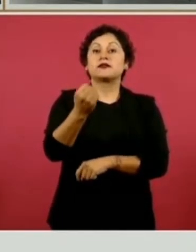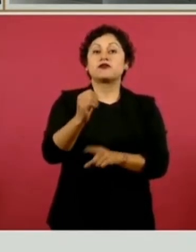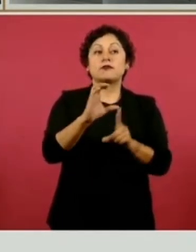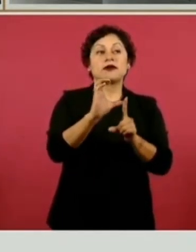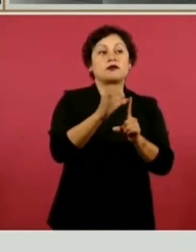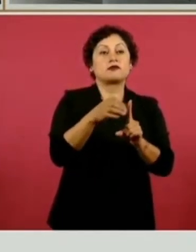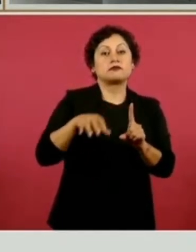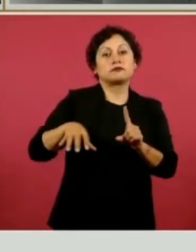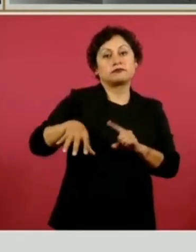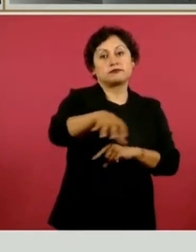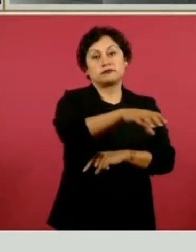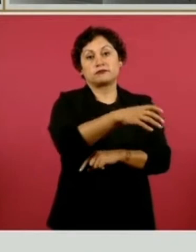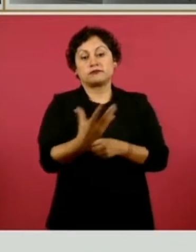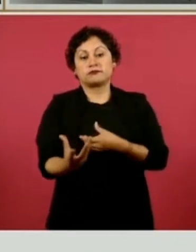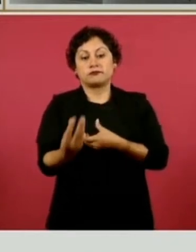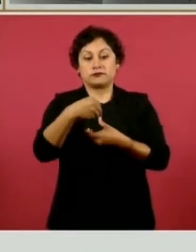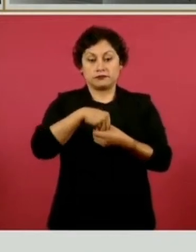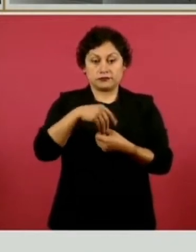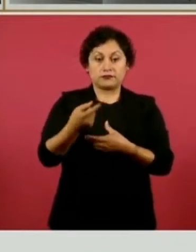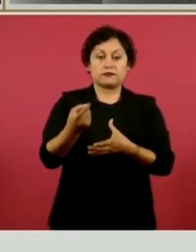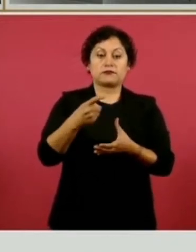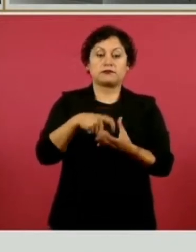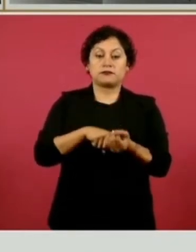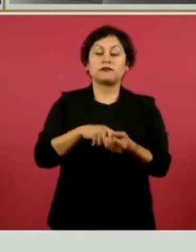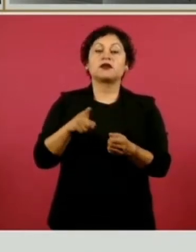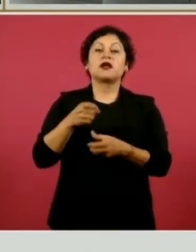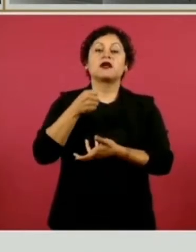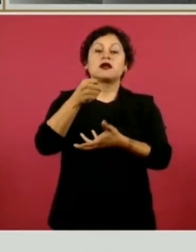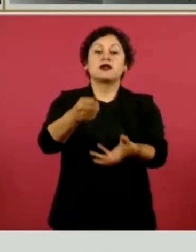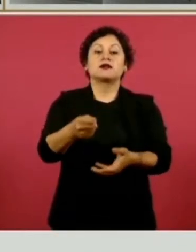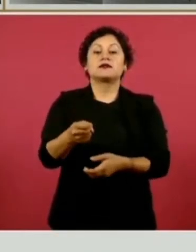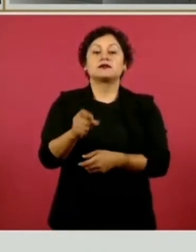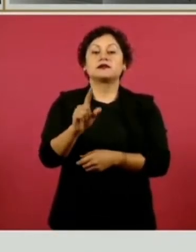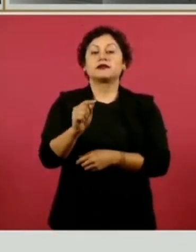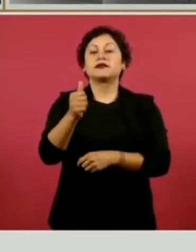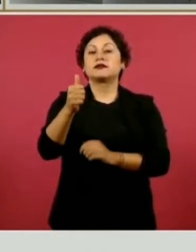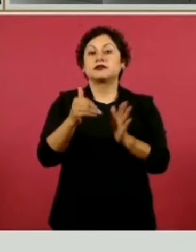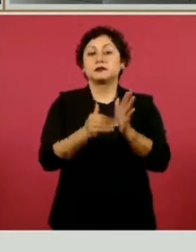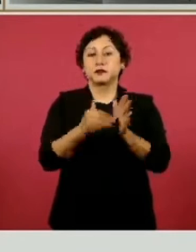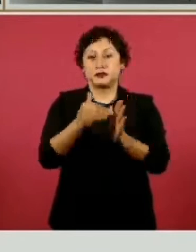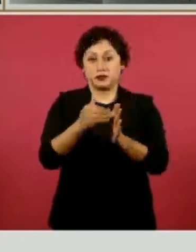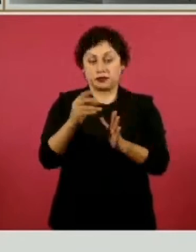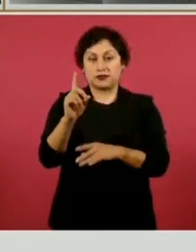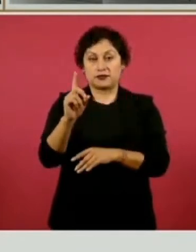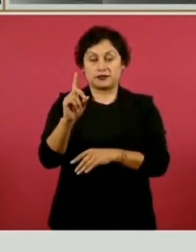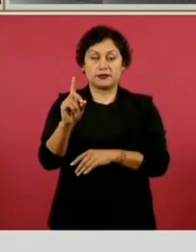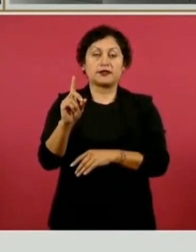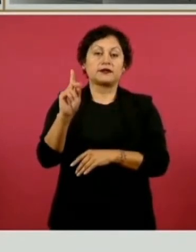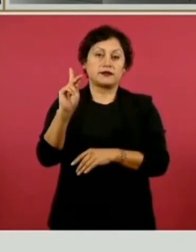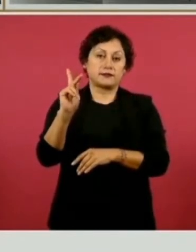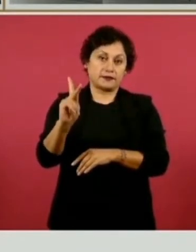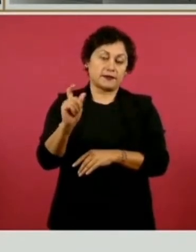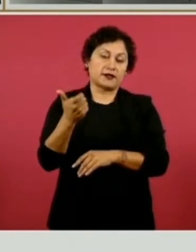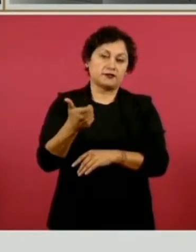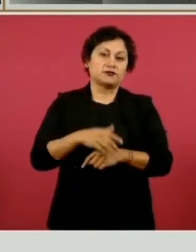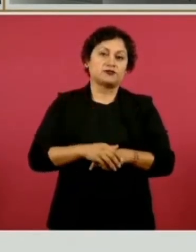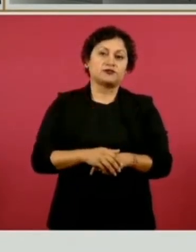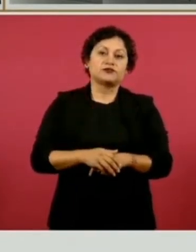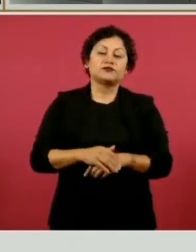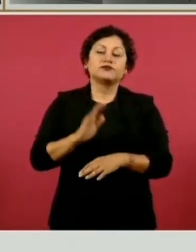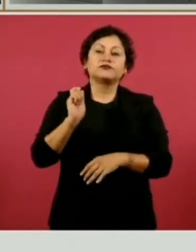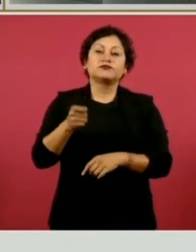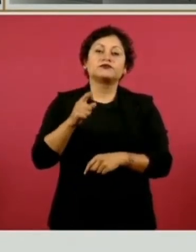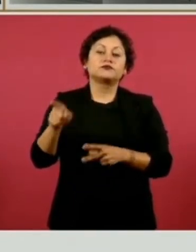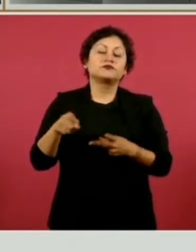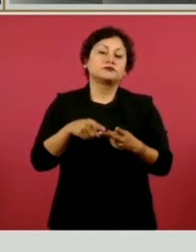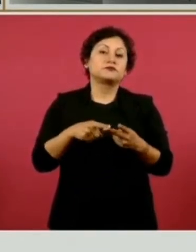ejerciendo 76 millones de pesos. Este es un centro de salud allá en Champotón donde están cambiando el firme, el piso en los exteriores,